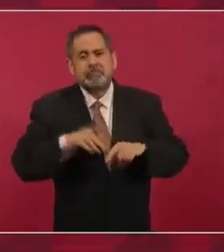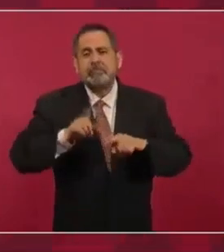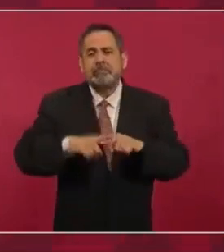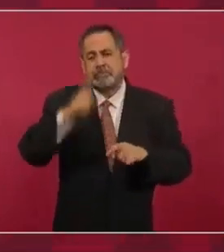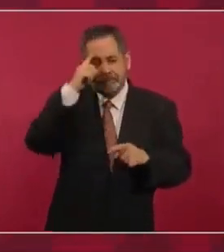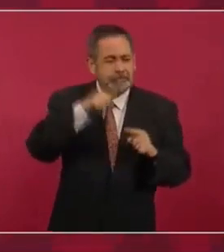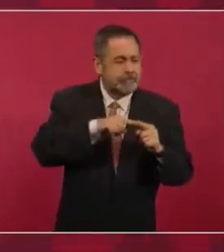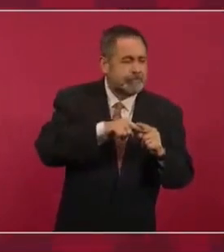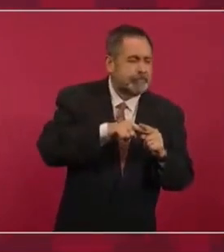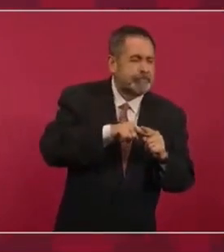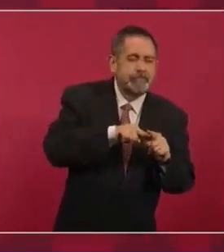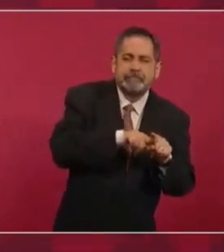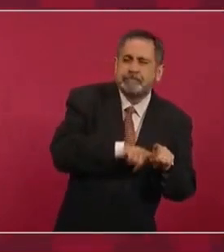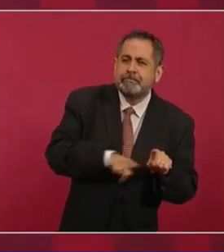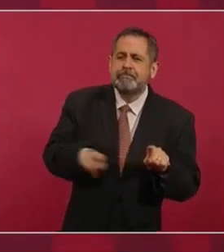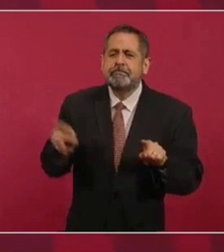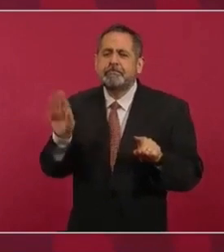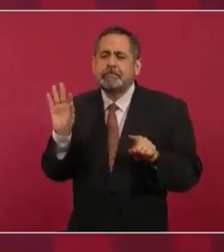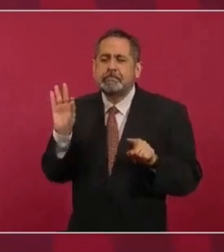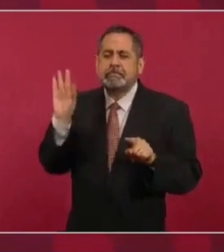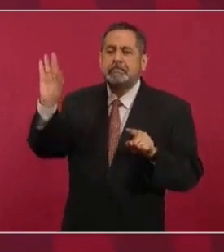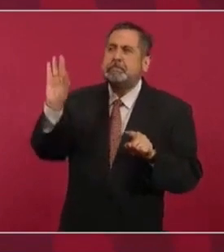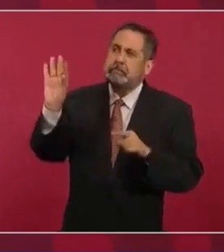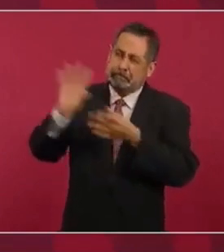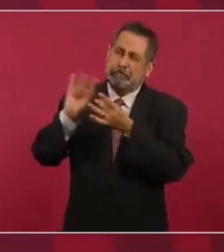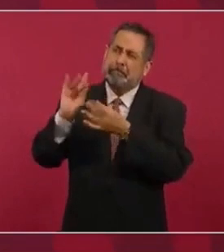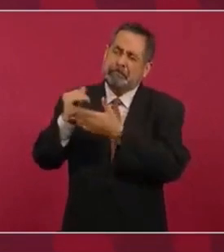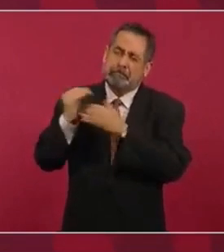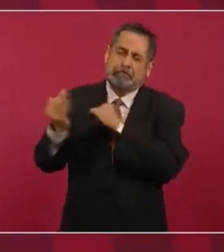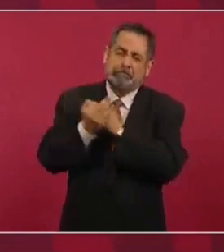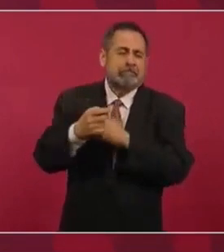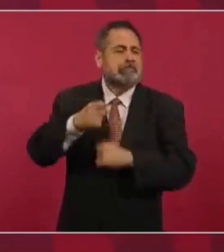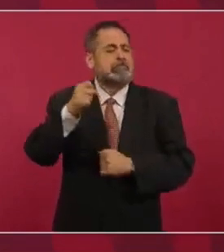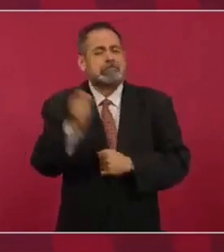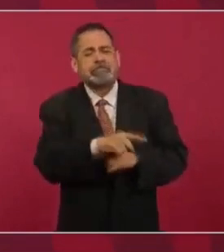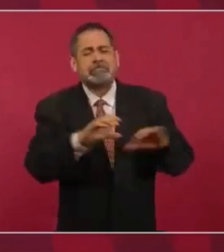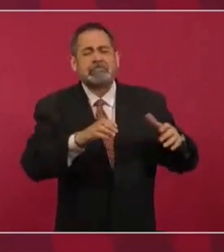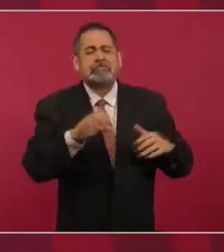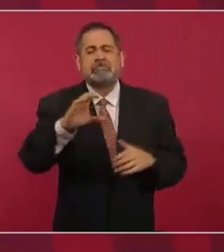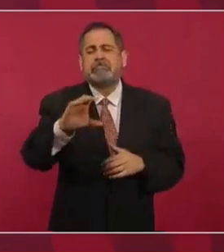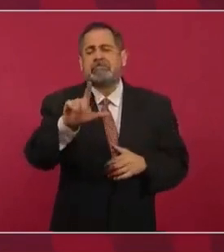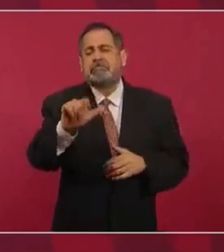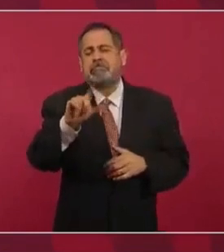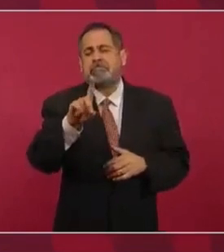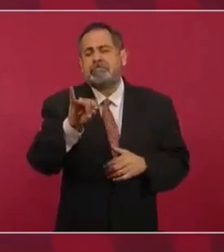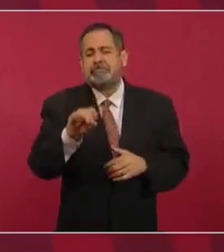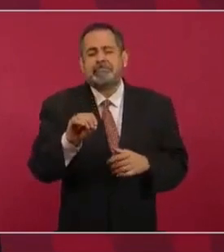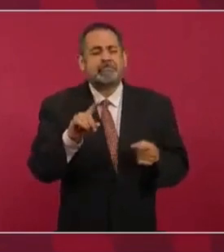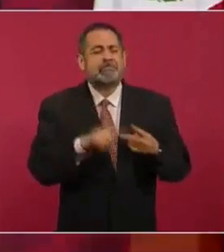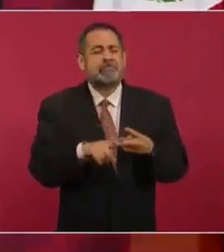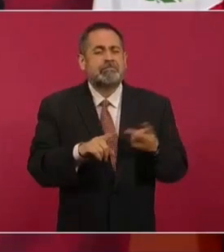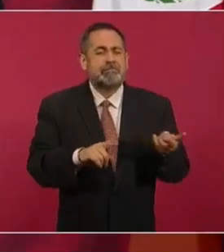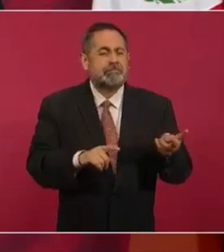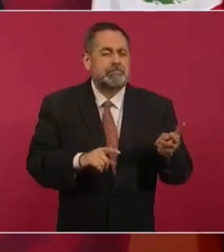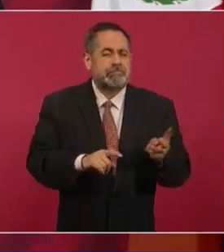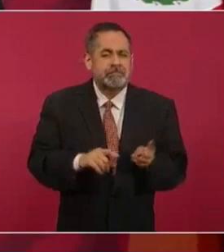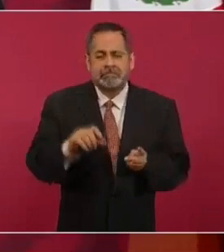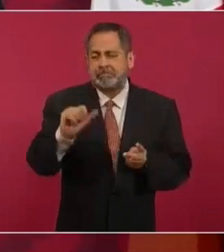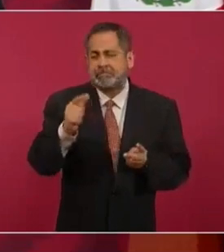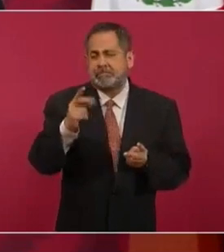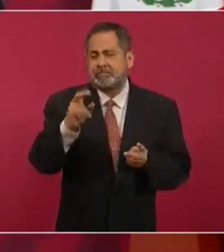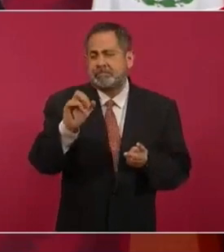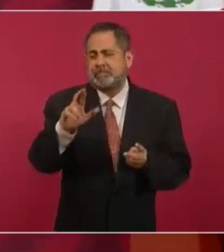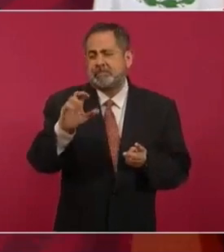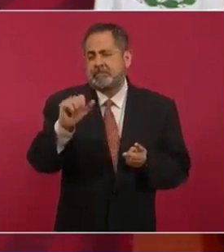tiene que ver con Claudio, con Aguilar